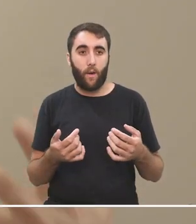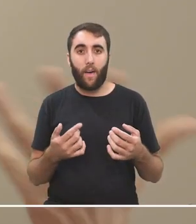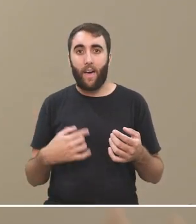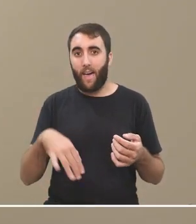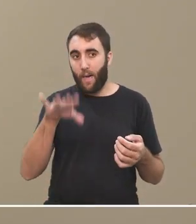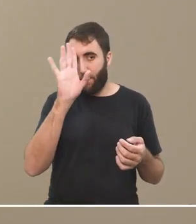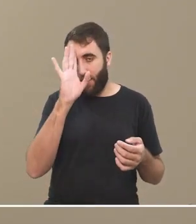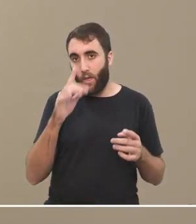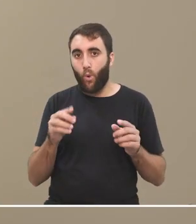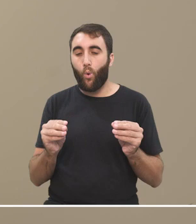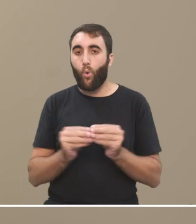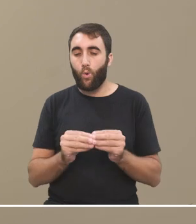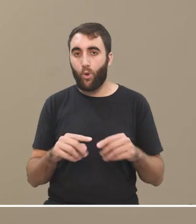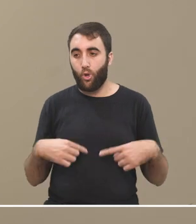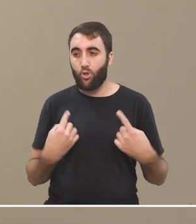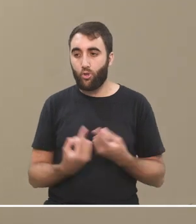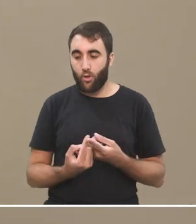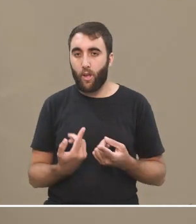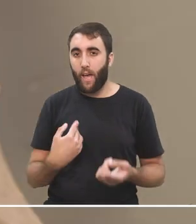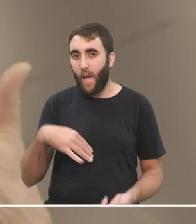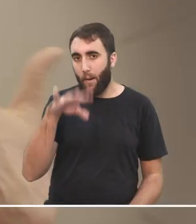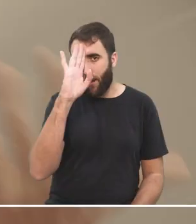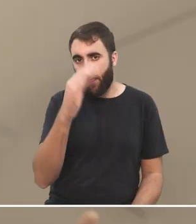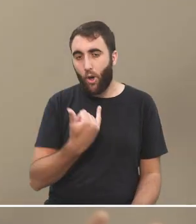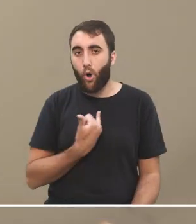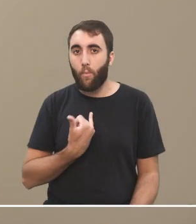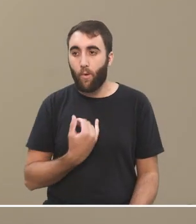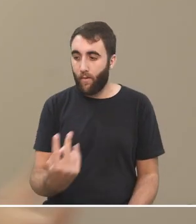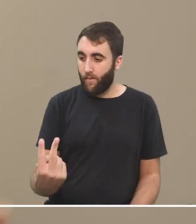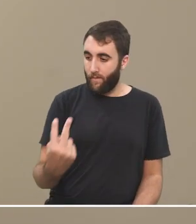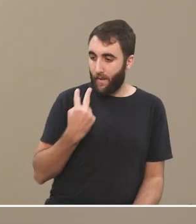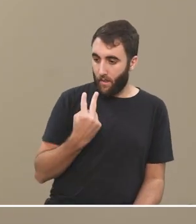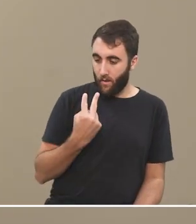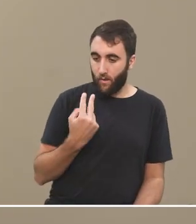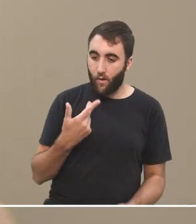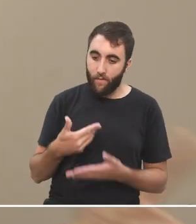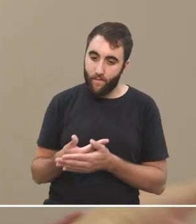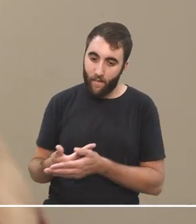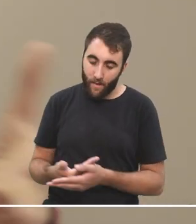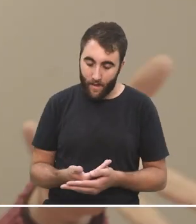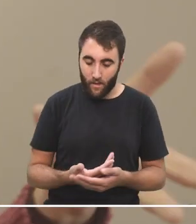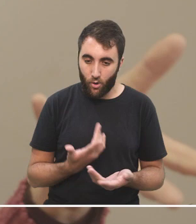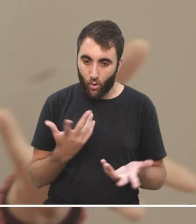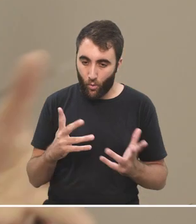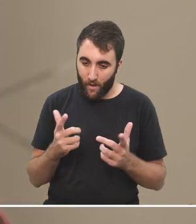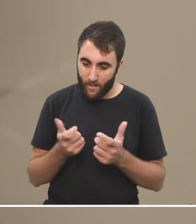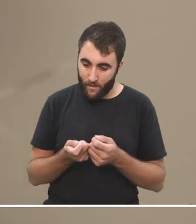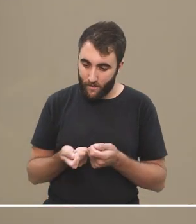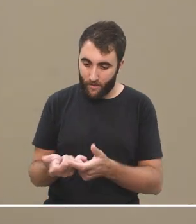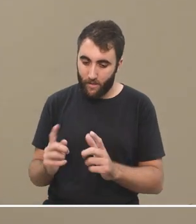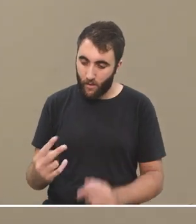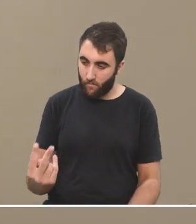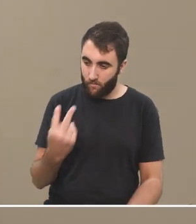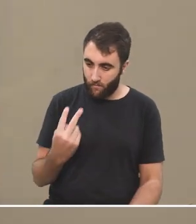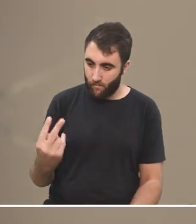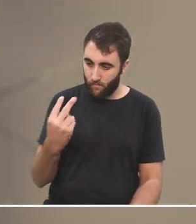aprenden con nosotros o sea aprenden como viéndonos cuando son bebés y todavía no tienen acceso a estos aparatos nos